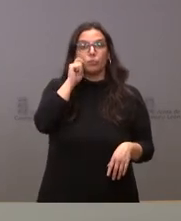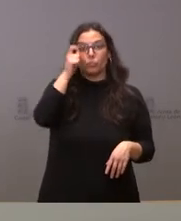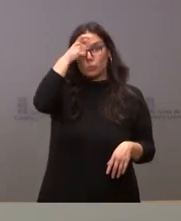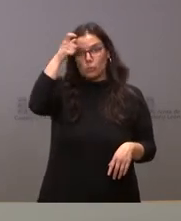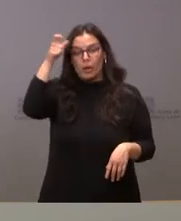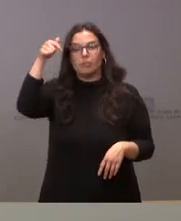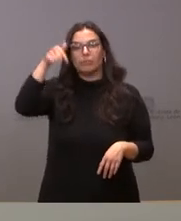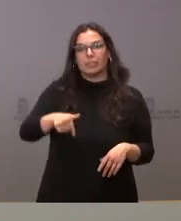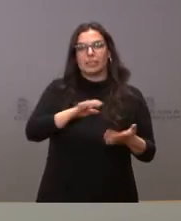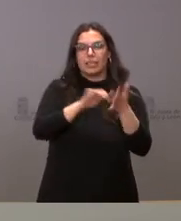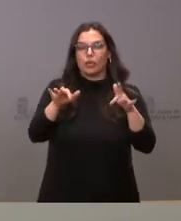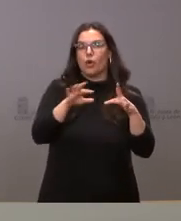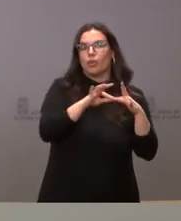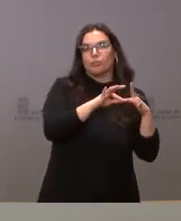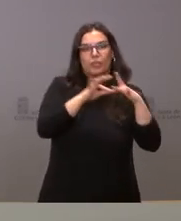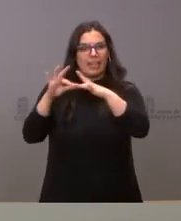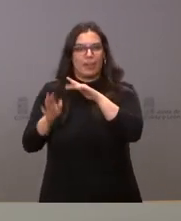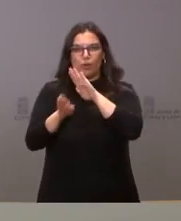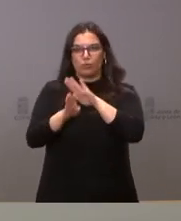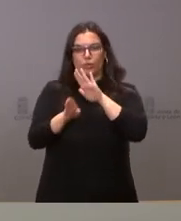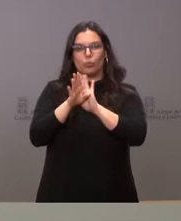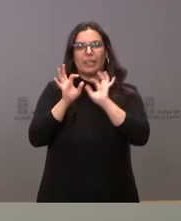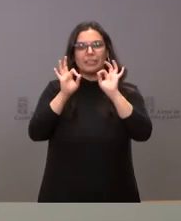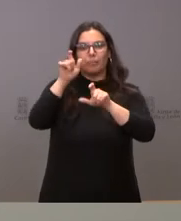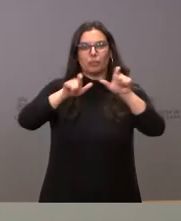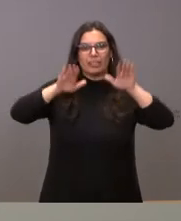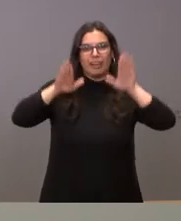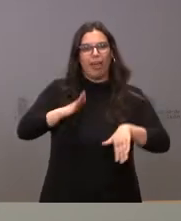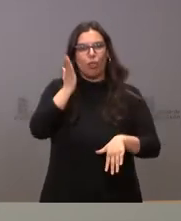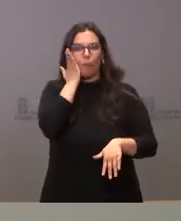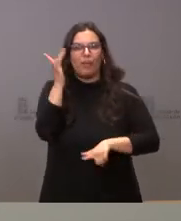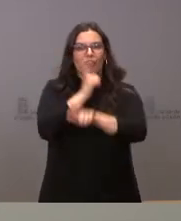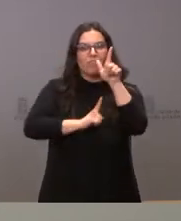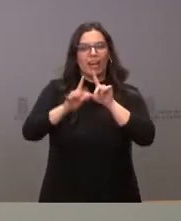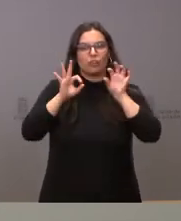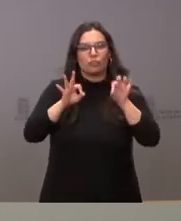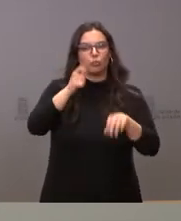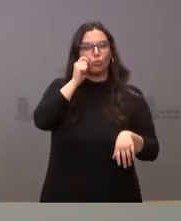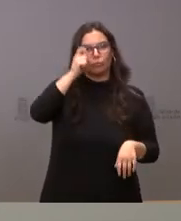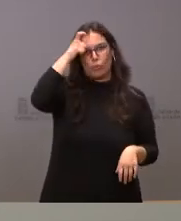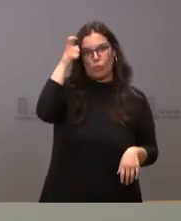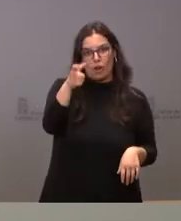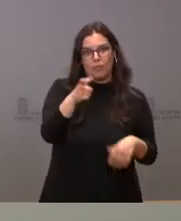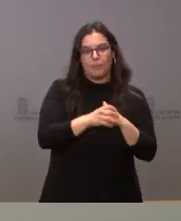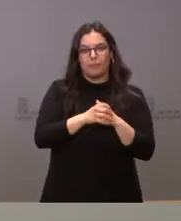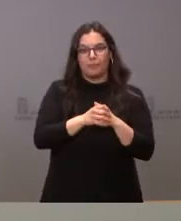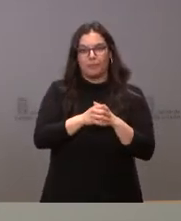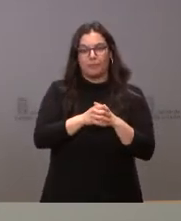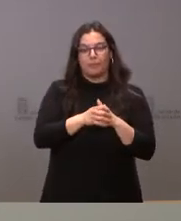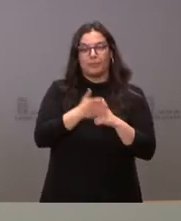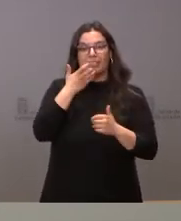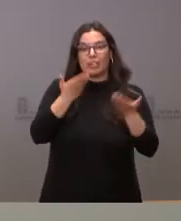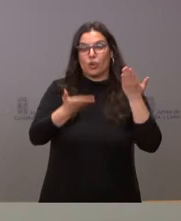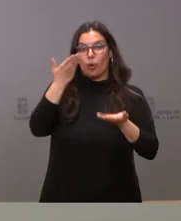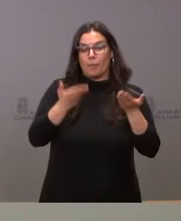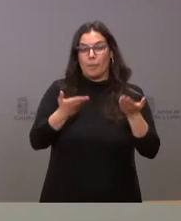siendo líder en pernoctaciones y en viajeros de turismo rural, multiplica por seis el